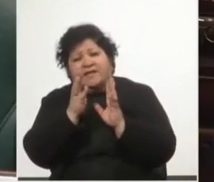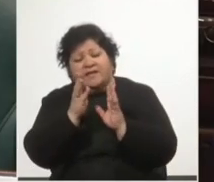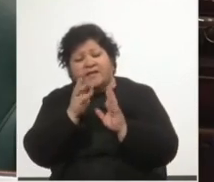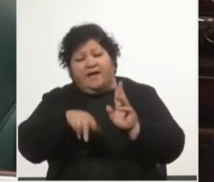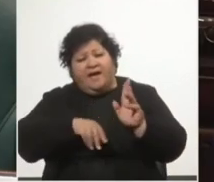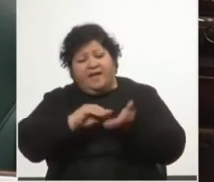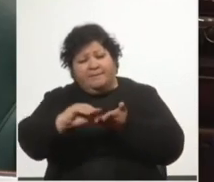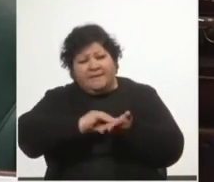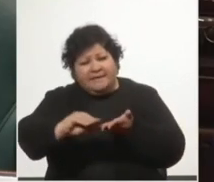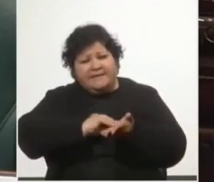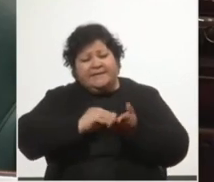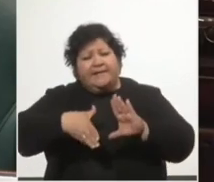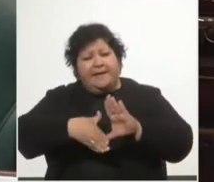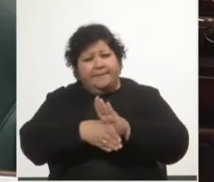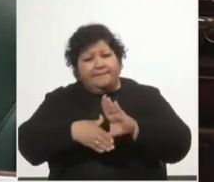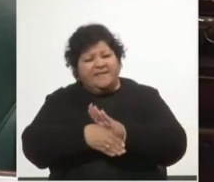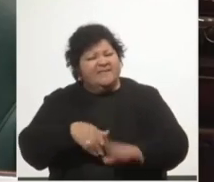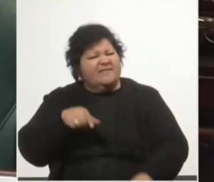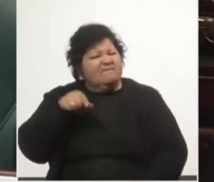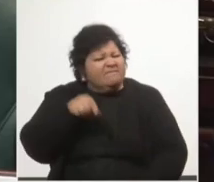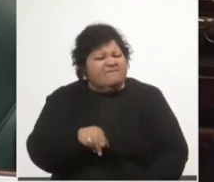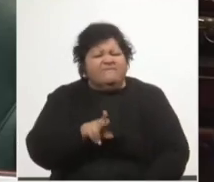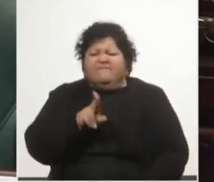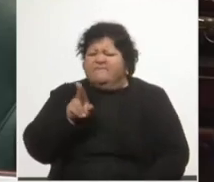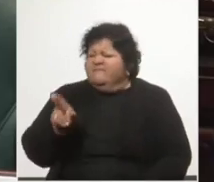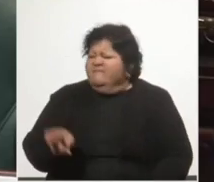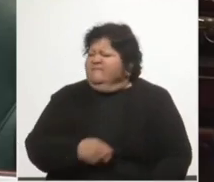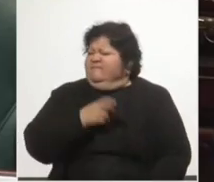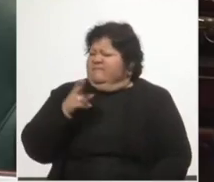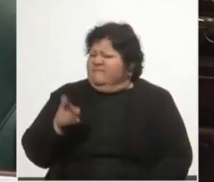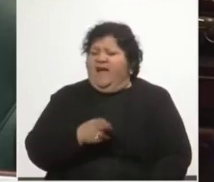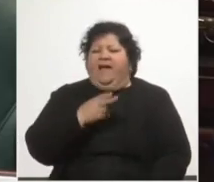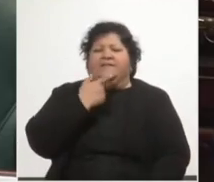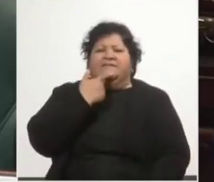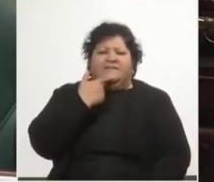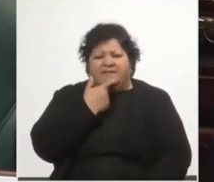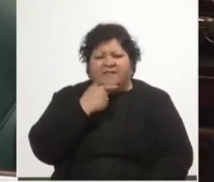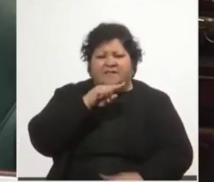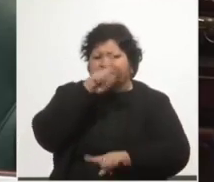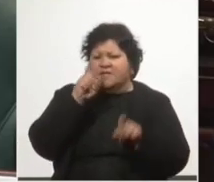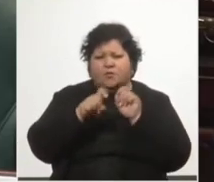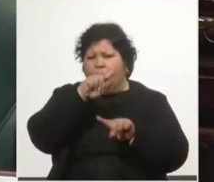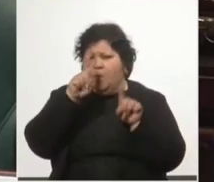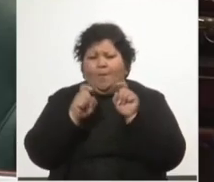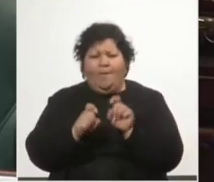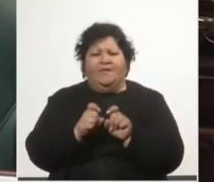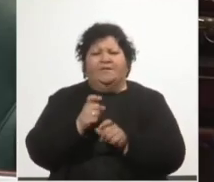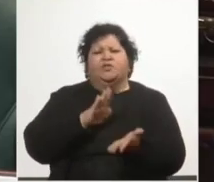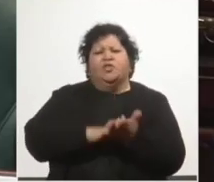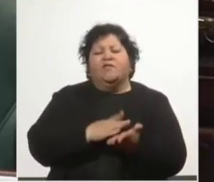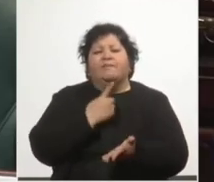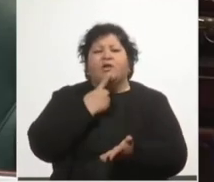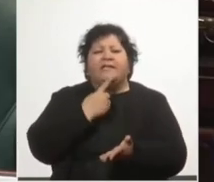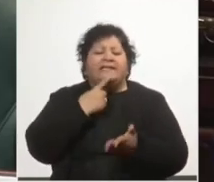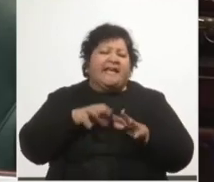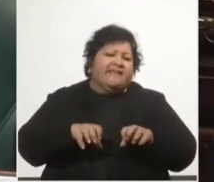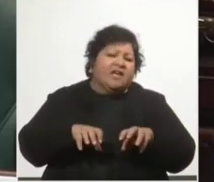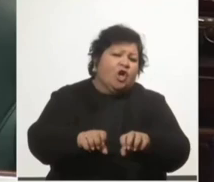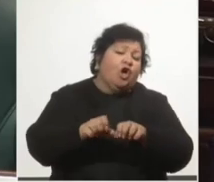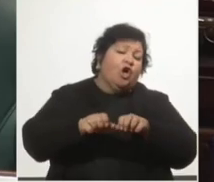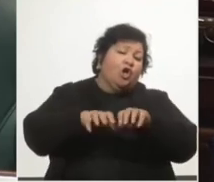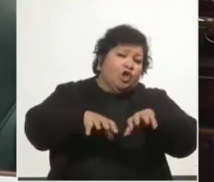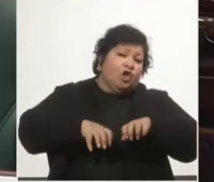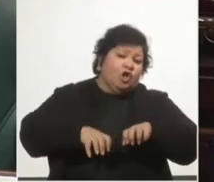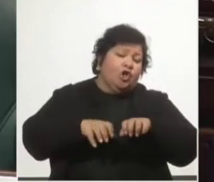Reitero, acá hay ruido y hay incertidumbre en las políticas de colonización porque es falso que se garanticen los